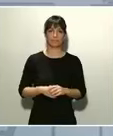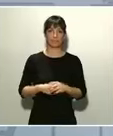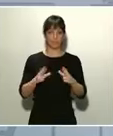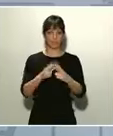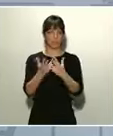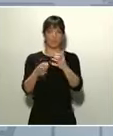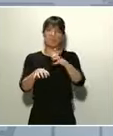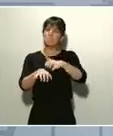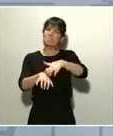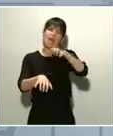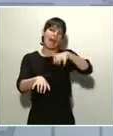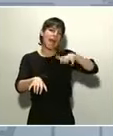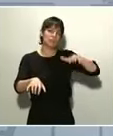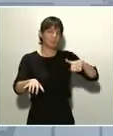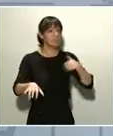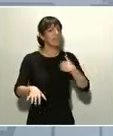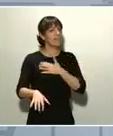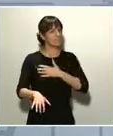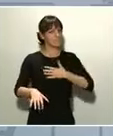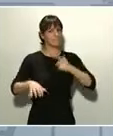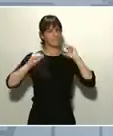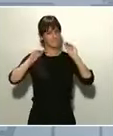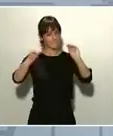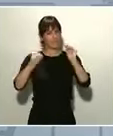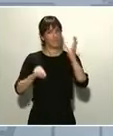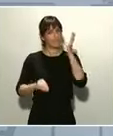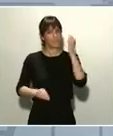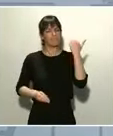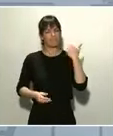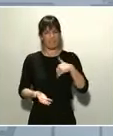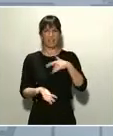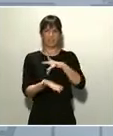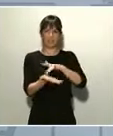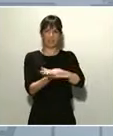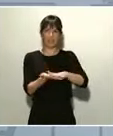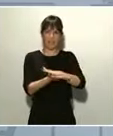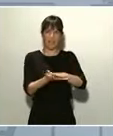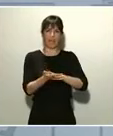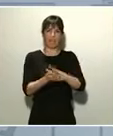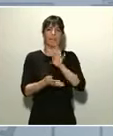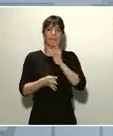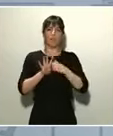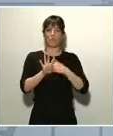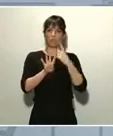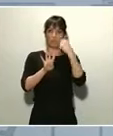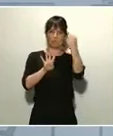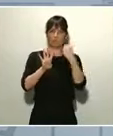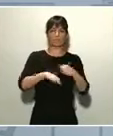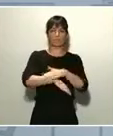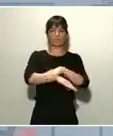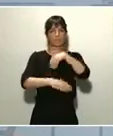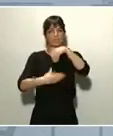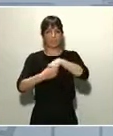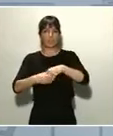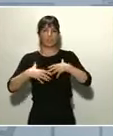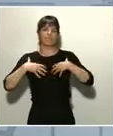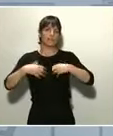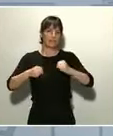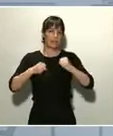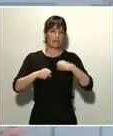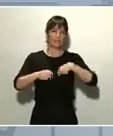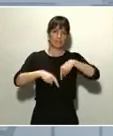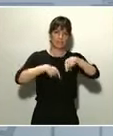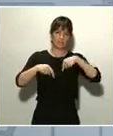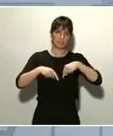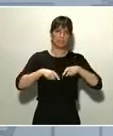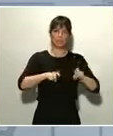y esto me gustaría subrayarlo porque se ha dicho por parte también de las cuatro autoridades, del ministro del Interior, del ministro de Sanidad, del ministro de Transportes, Movilidad y Agenda